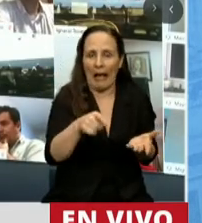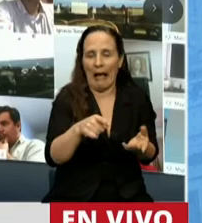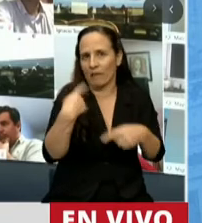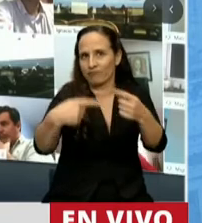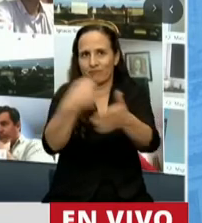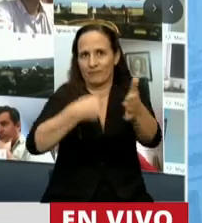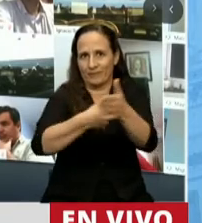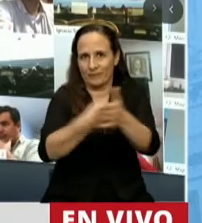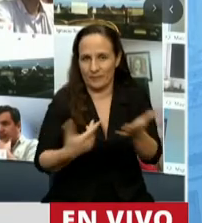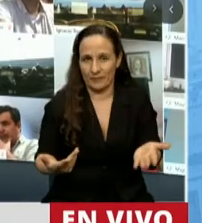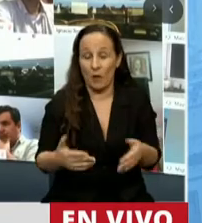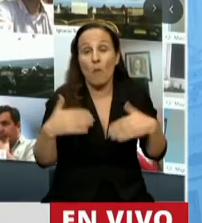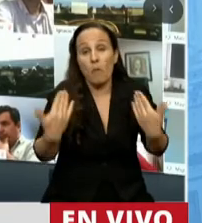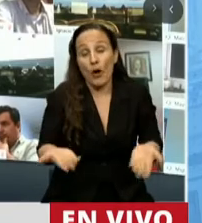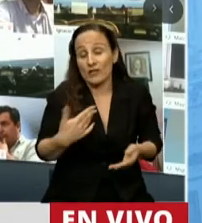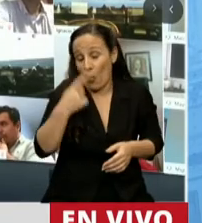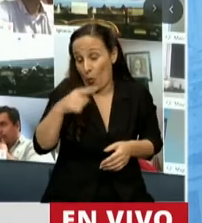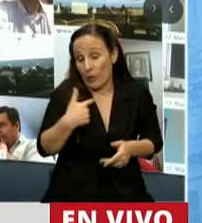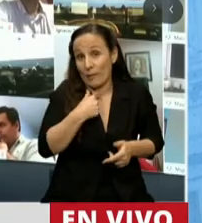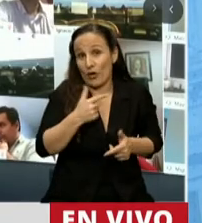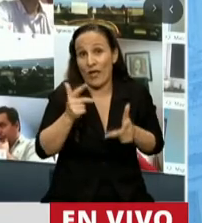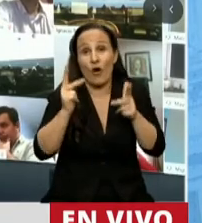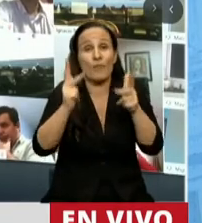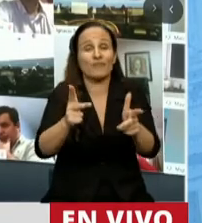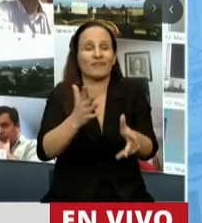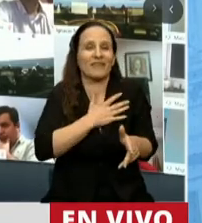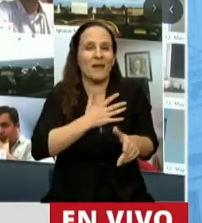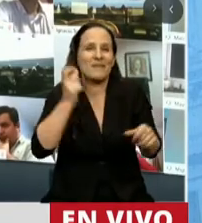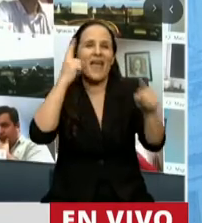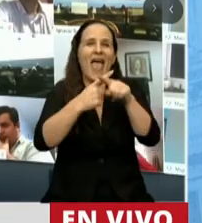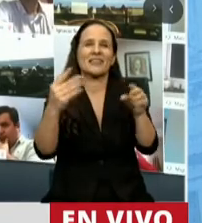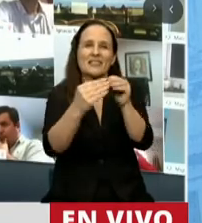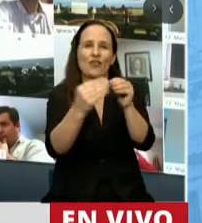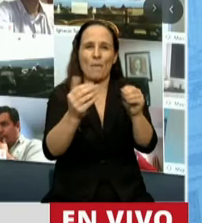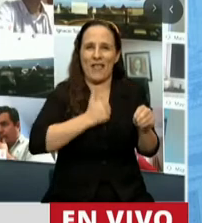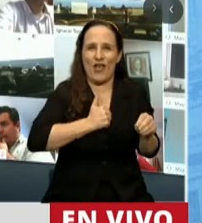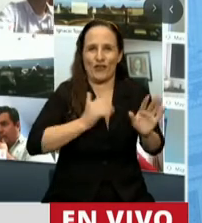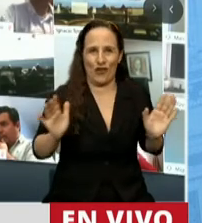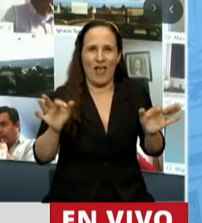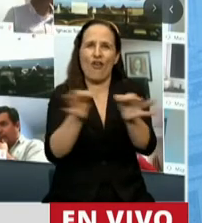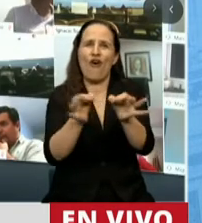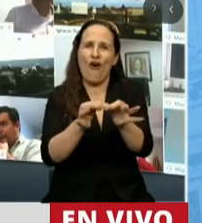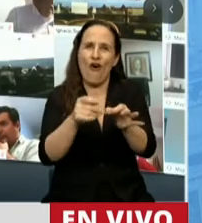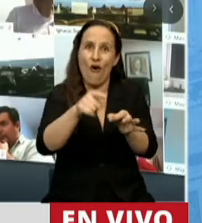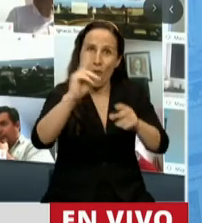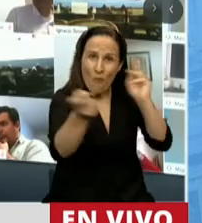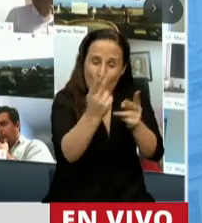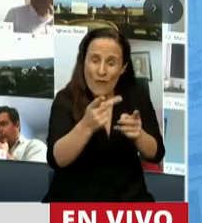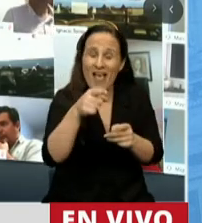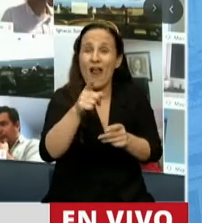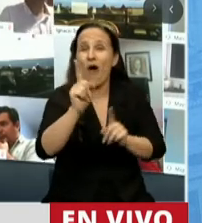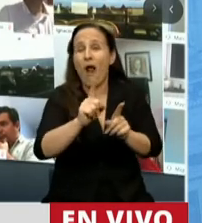señor presidente, finalmente quiero dirigirme a mis camaradas, a los que volvieron y a los que no volvieron,